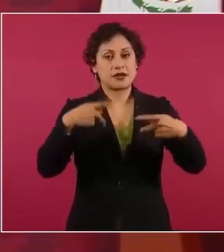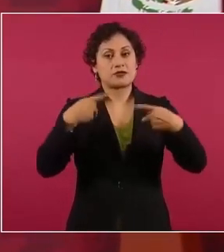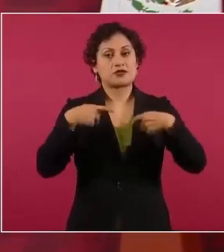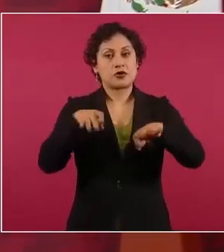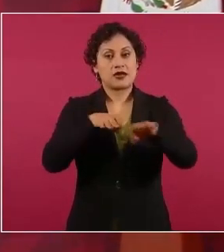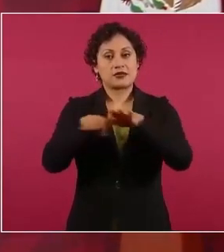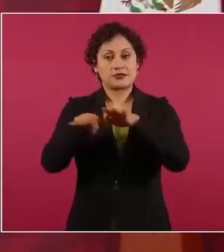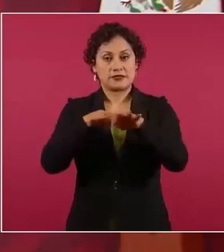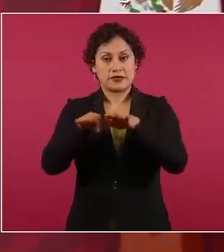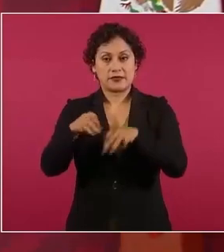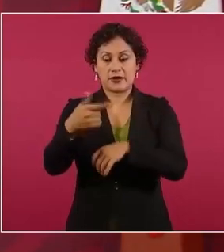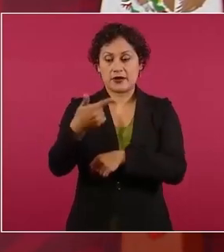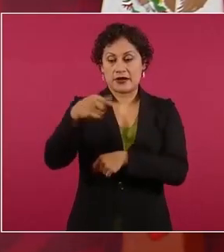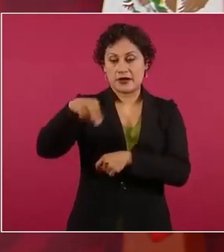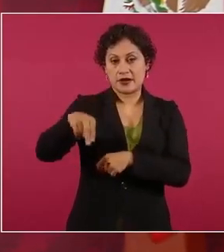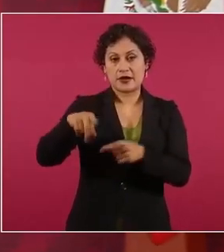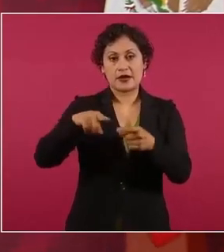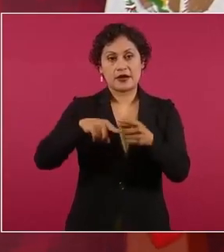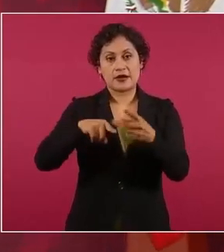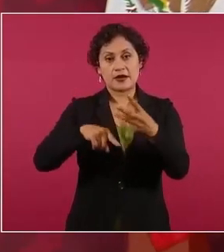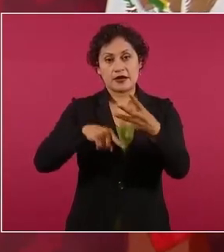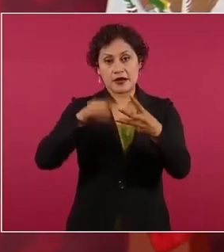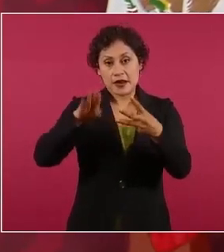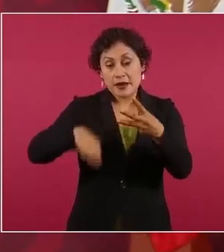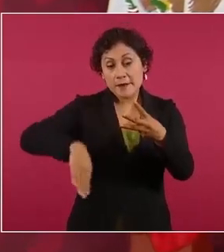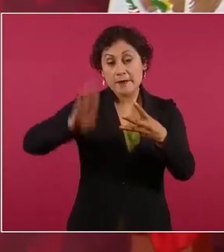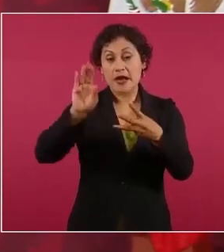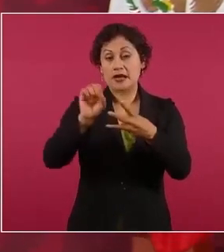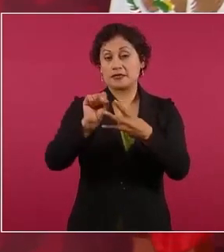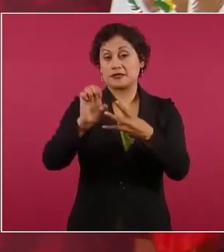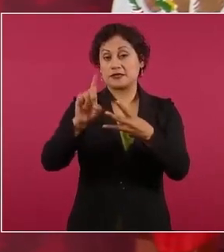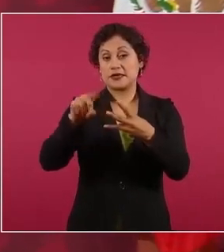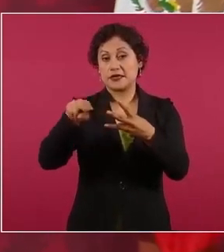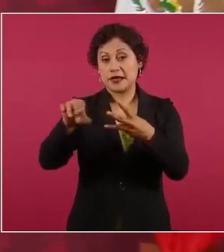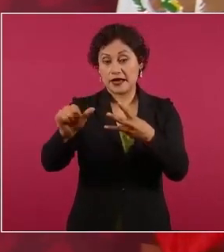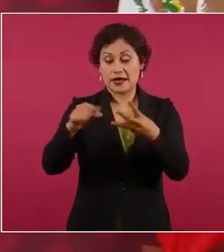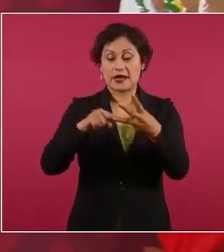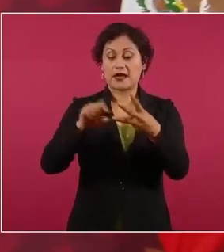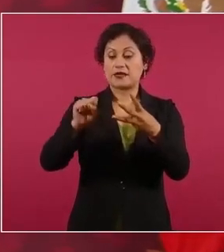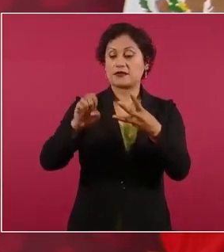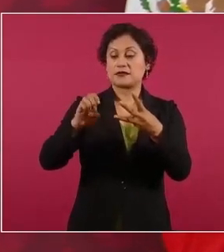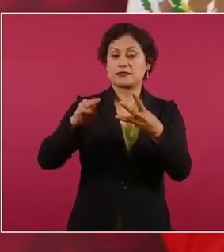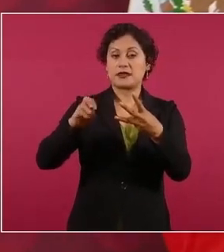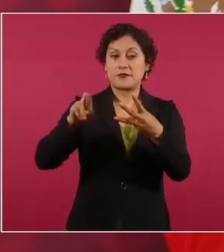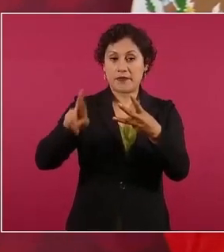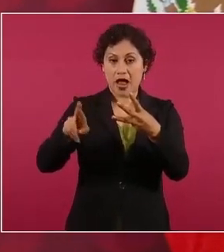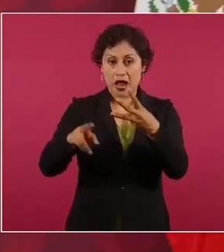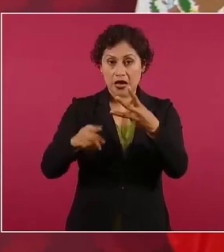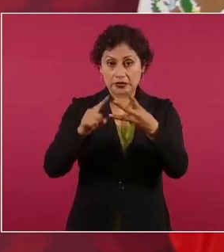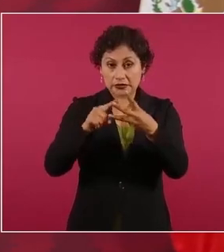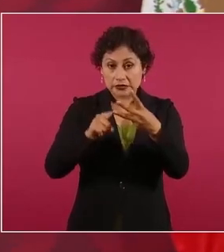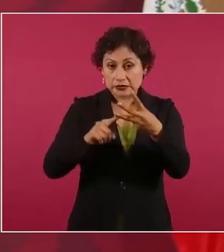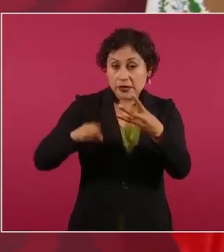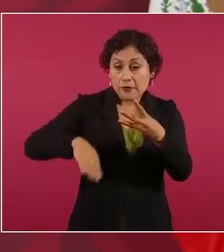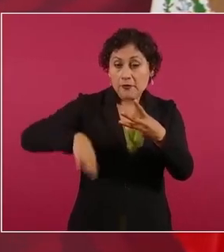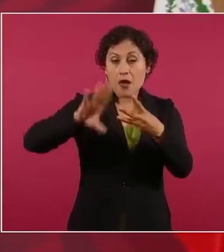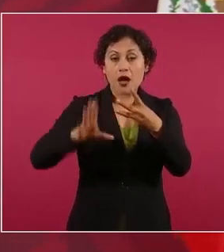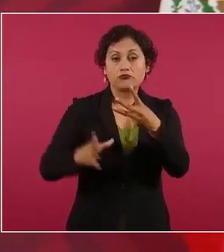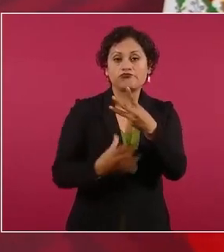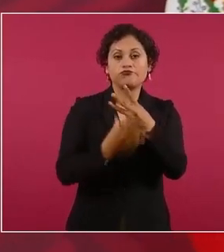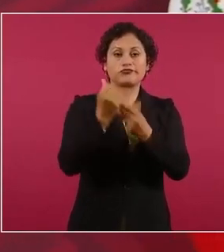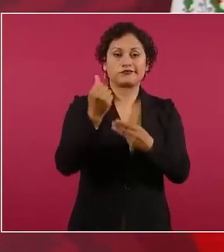fuerzas armadas lo que tiene que ver con la Secretaría de Marina con la Secretaría de la Defensa